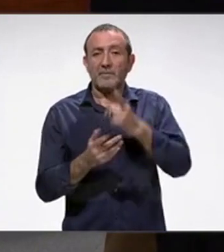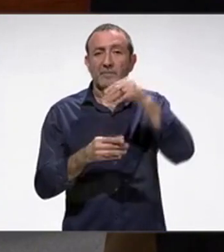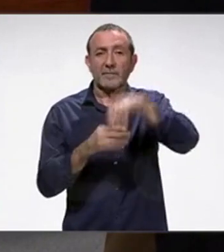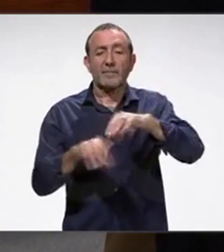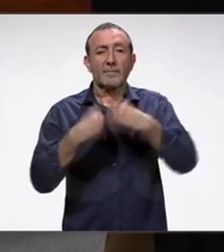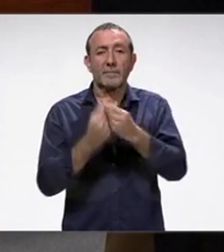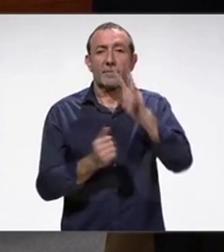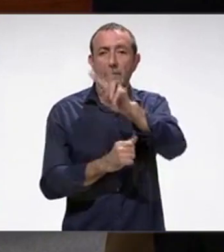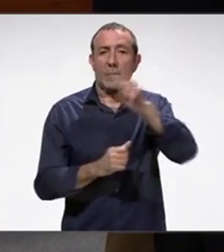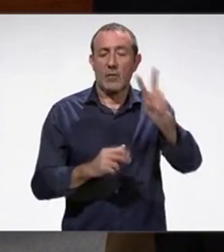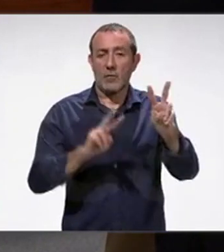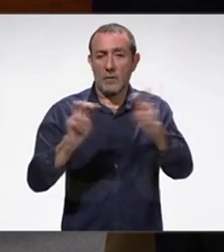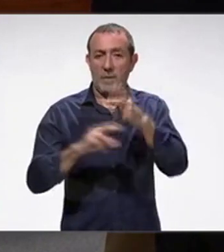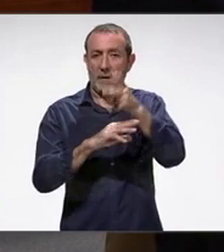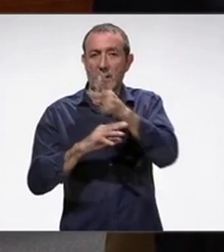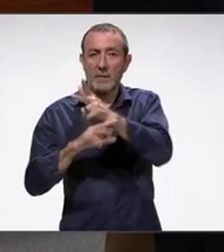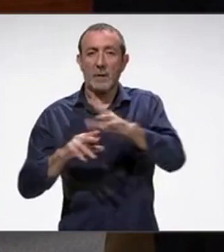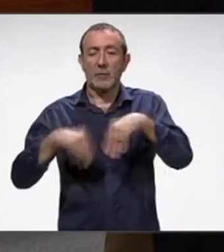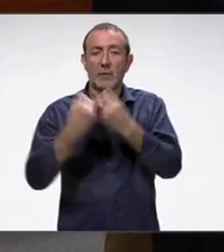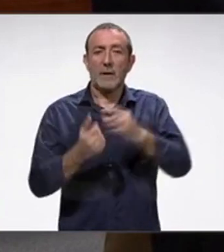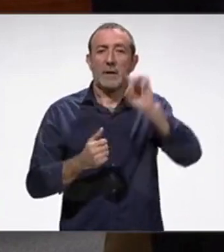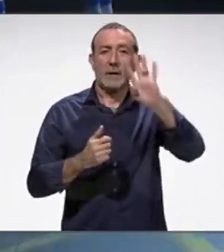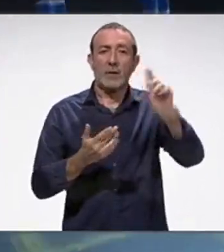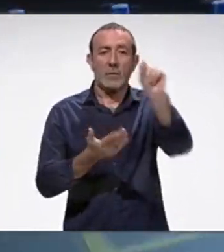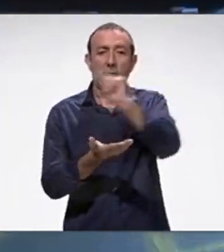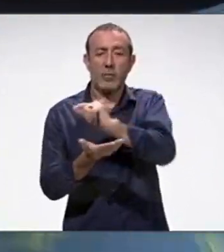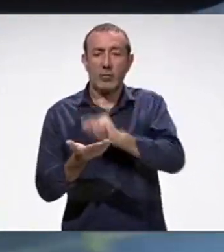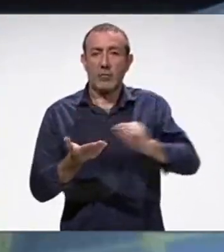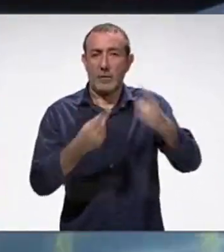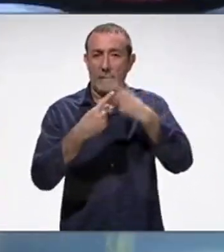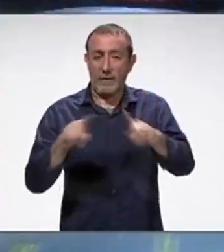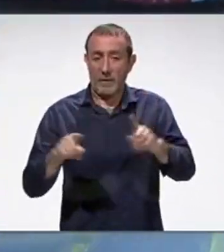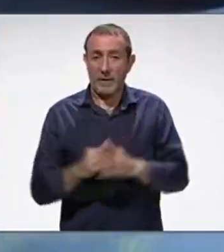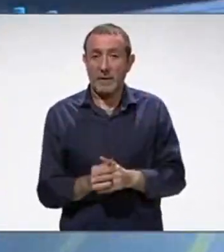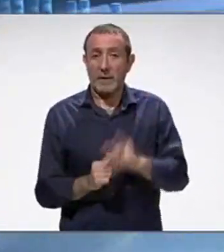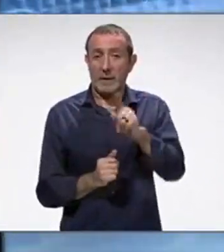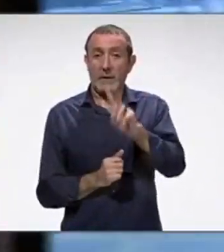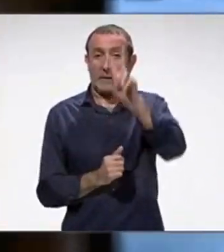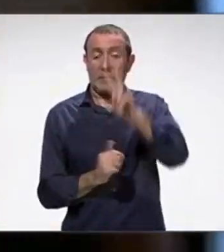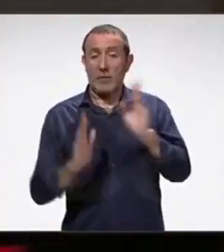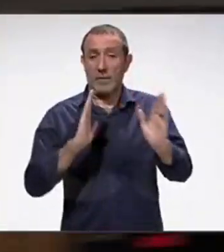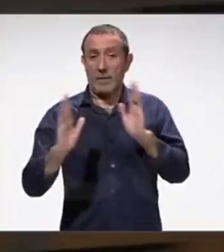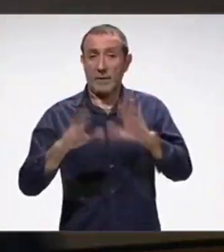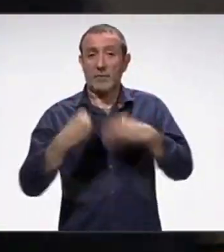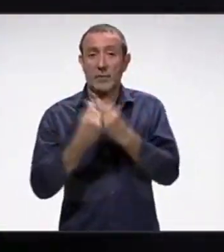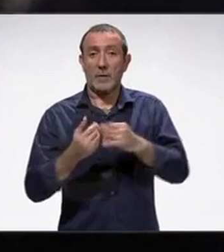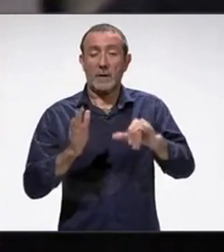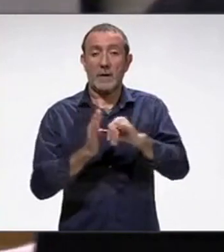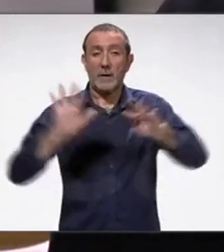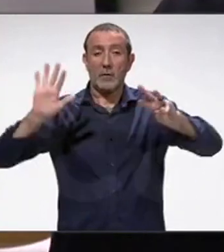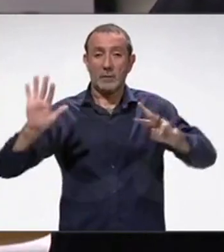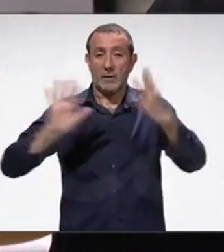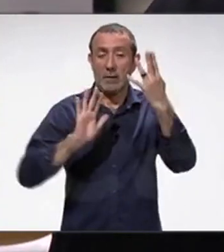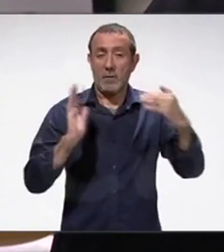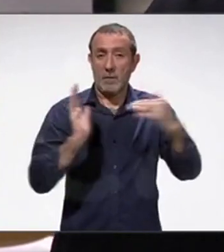de 22 cámaras en 14 puntos diferentes. La inversión de esta segunda fase es de cerca de 89.000